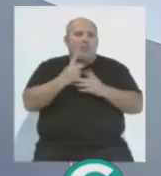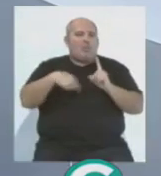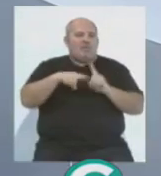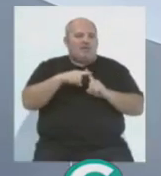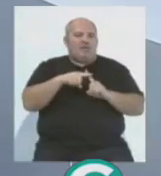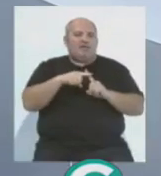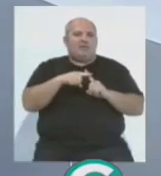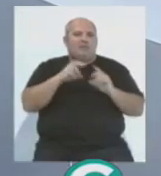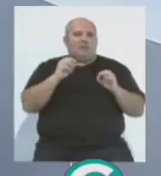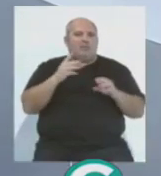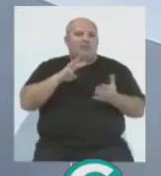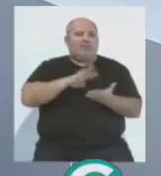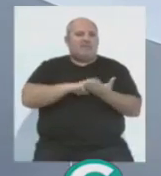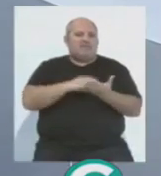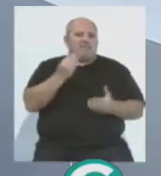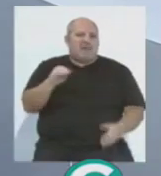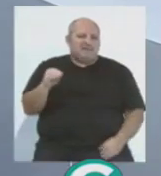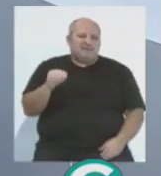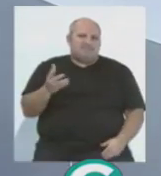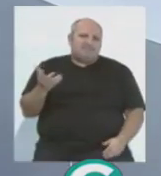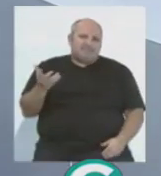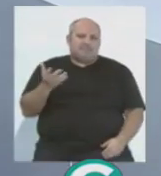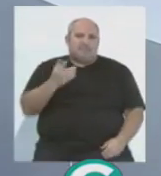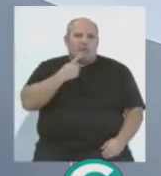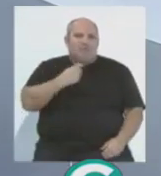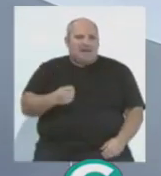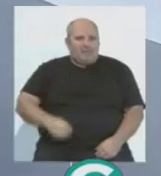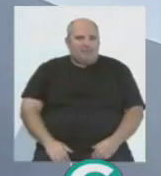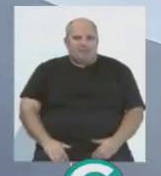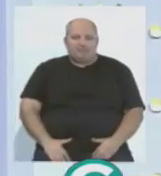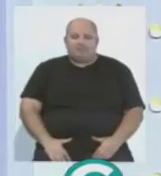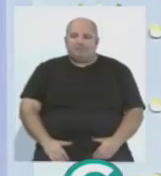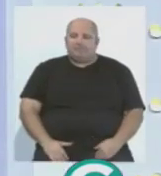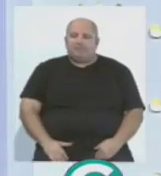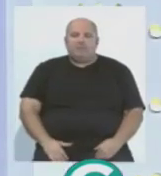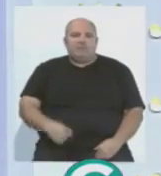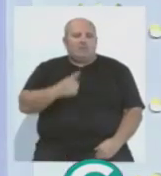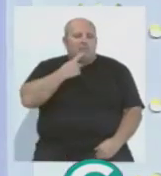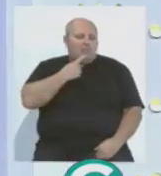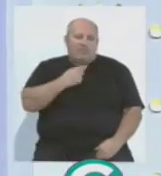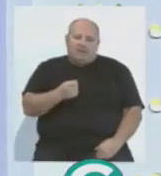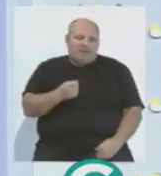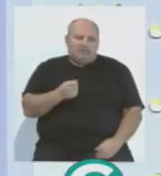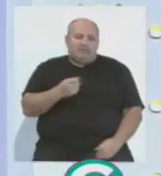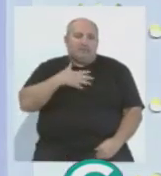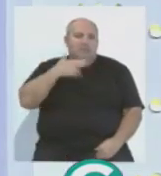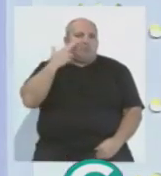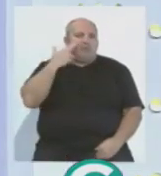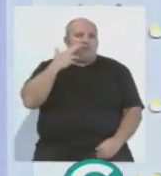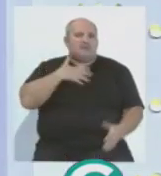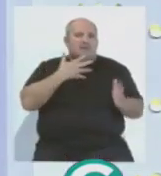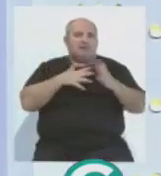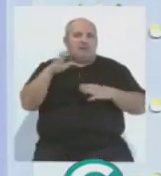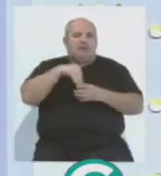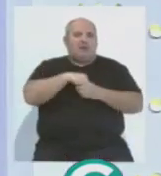a ser un defensa más es mucho más complicado. Es complicadísimo, de hecho, el miedo que teníamos